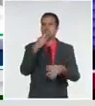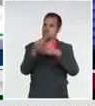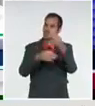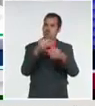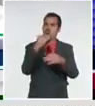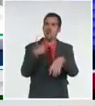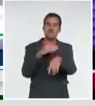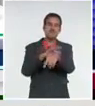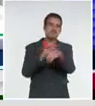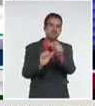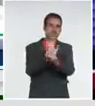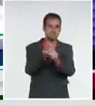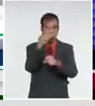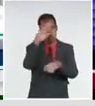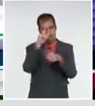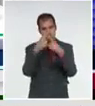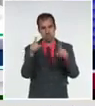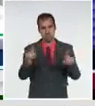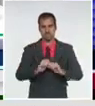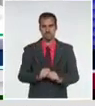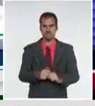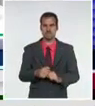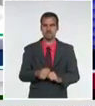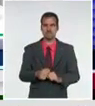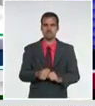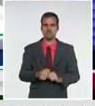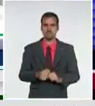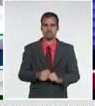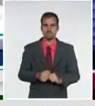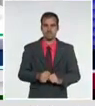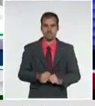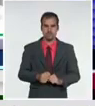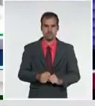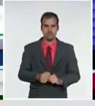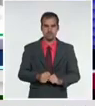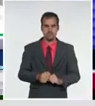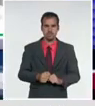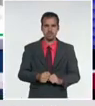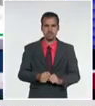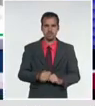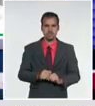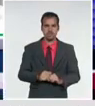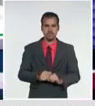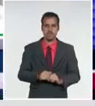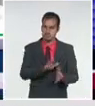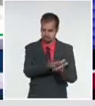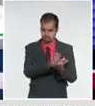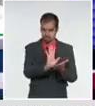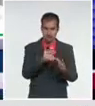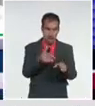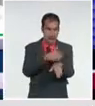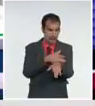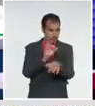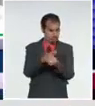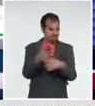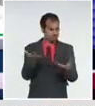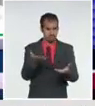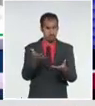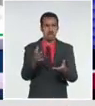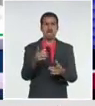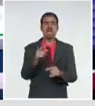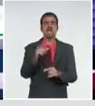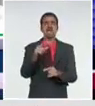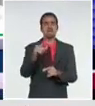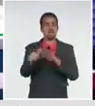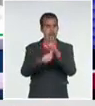comenzar con dos tuits del presidente de nuestro país, el presidente cubano Miguel Díaz Canel Bermúdez. Hace muy pocos minutos